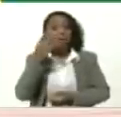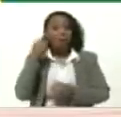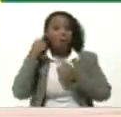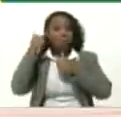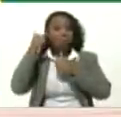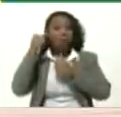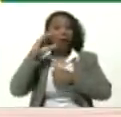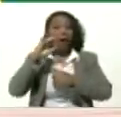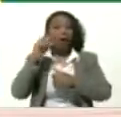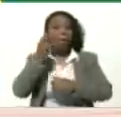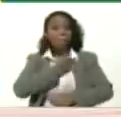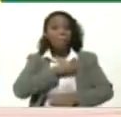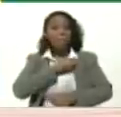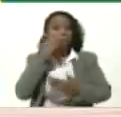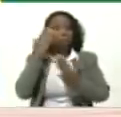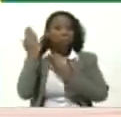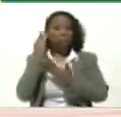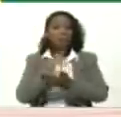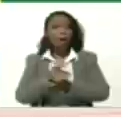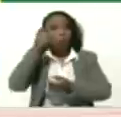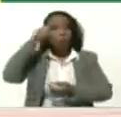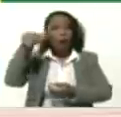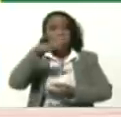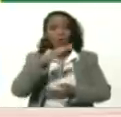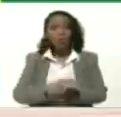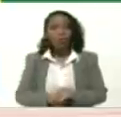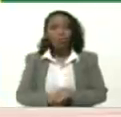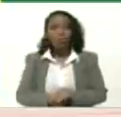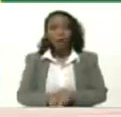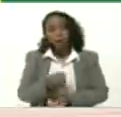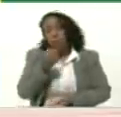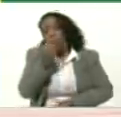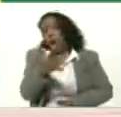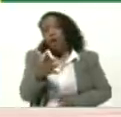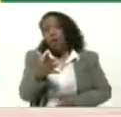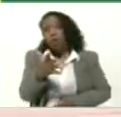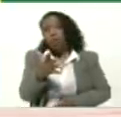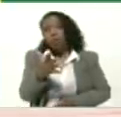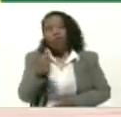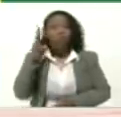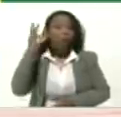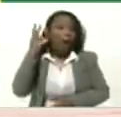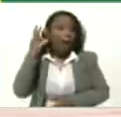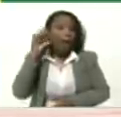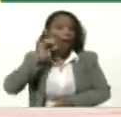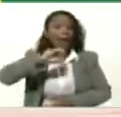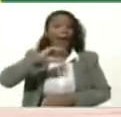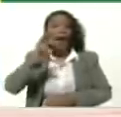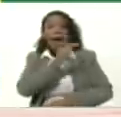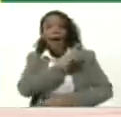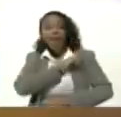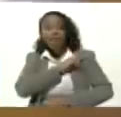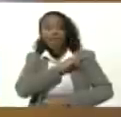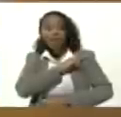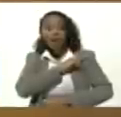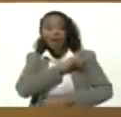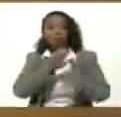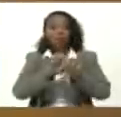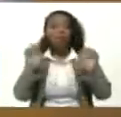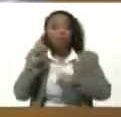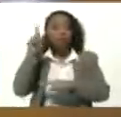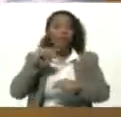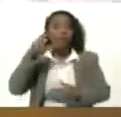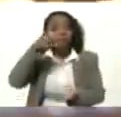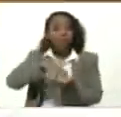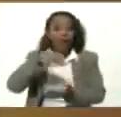Canarias Pueblo Guanche Bueno Amanda Jiménez Jefa de la zona Educativa De Sucre Amanda